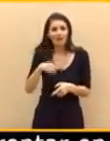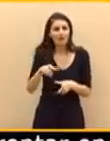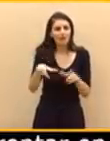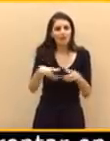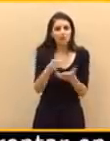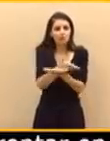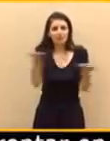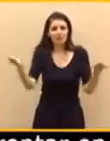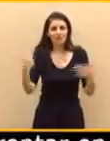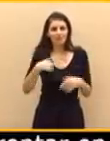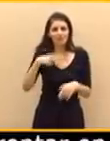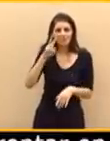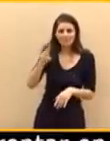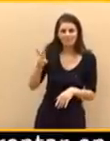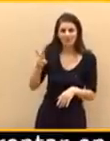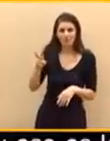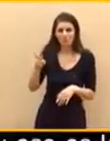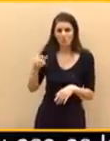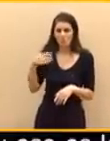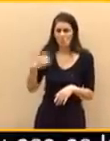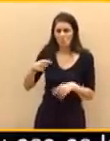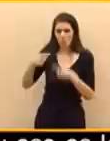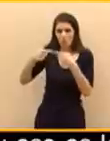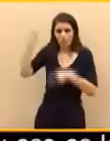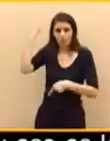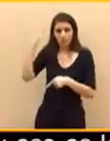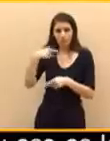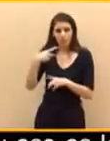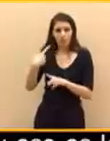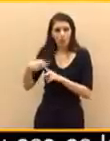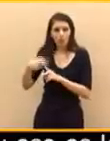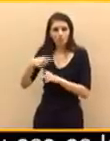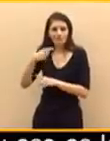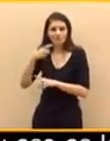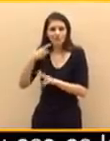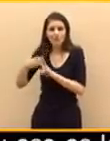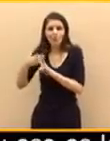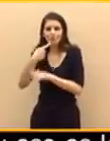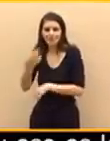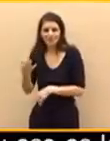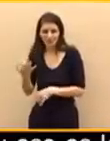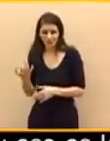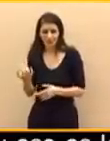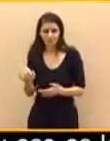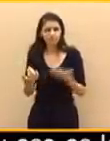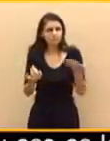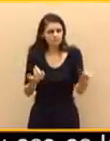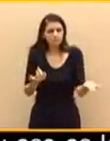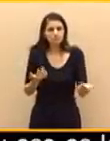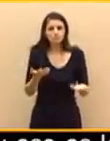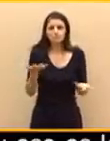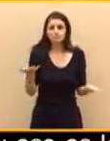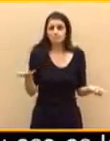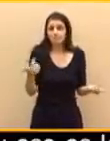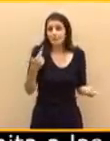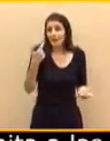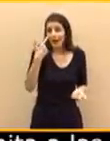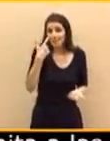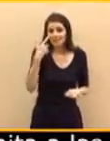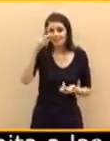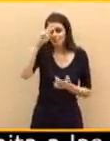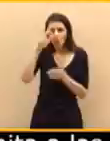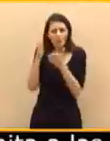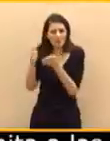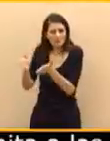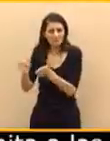que ustedes hacen. Pero, verá, siempre le he dicho, señor Espinosa, no me preocupa del todo esa posición de Vox, me preocupa la posición del